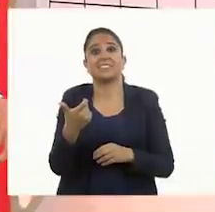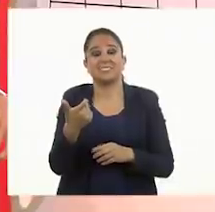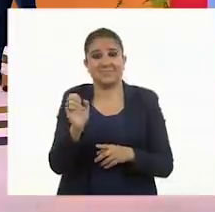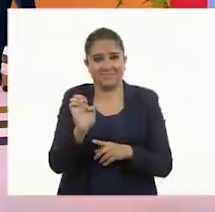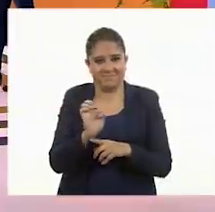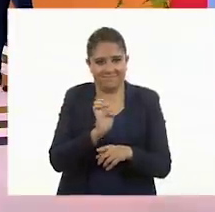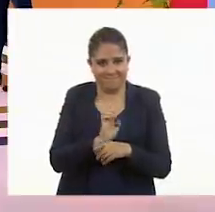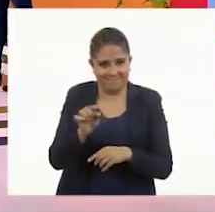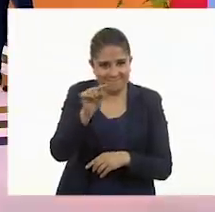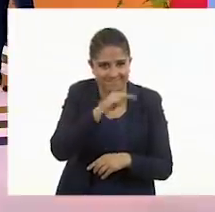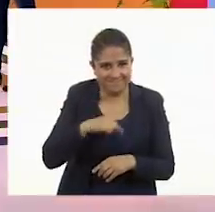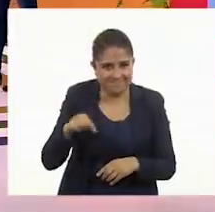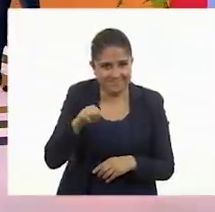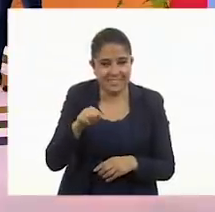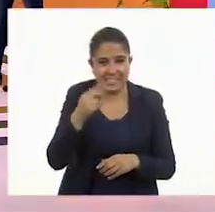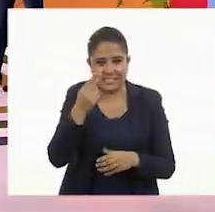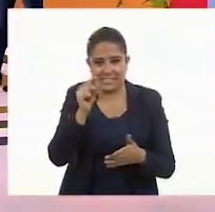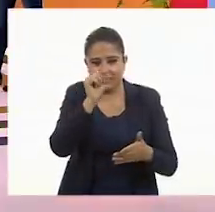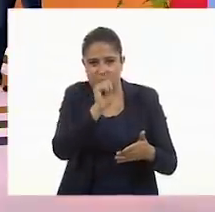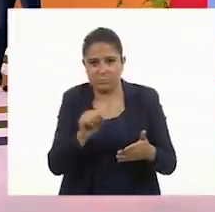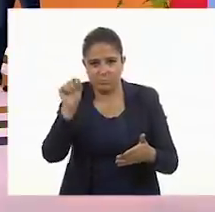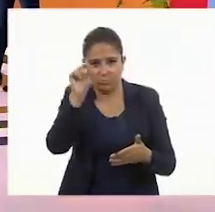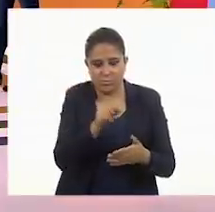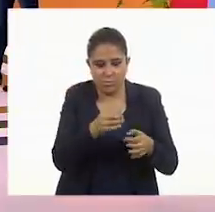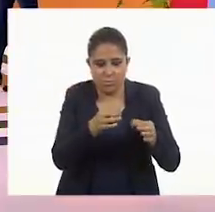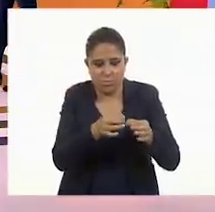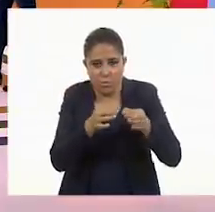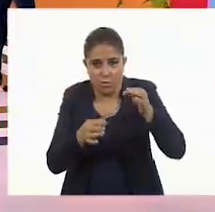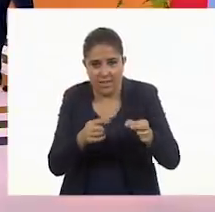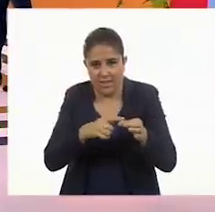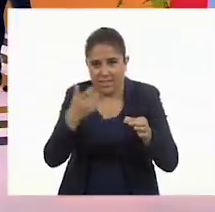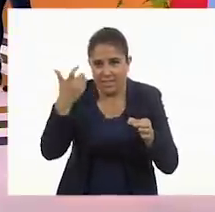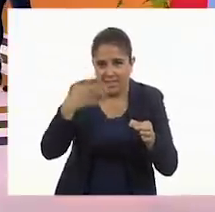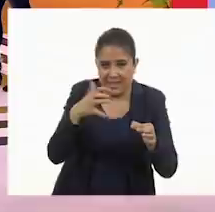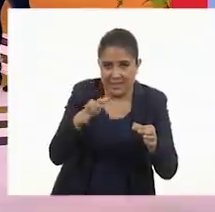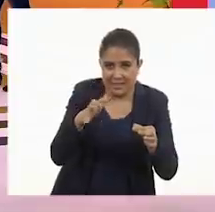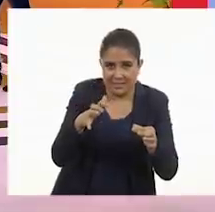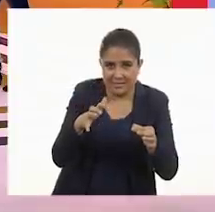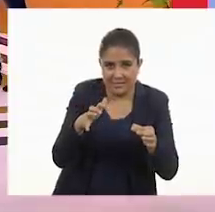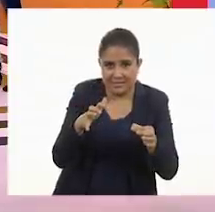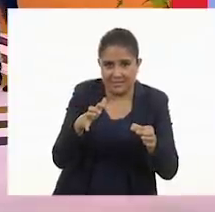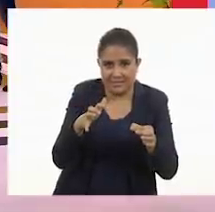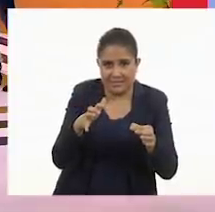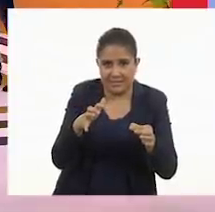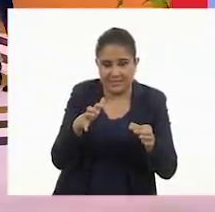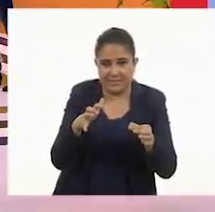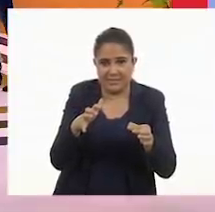Entonces, tenemos que tachar una moneda de diez. Una moneda de diez.